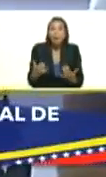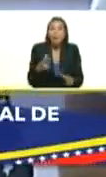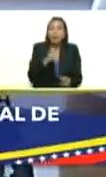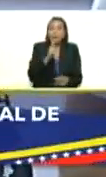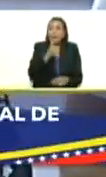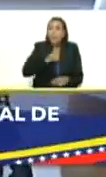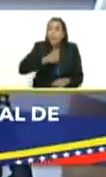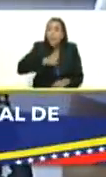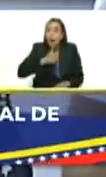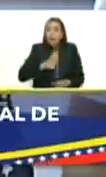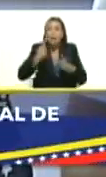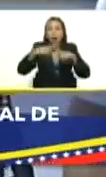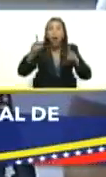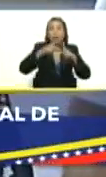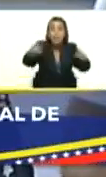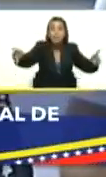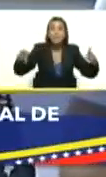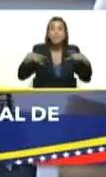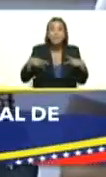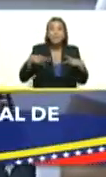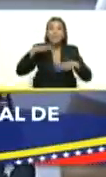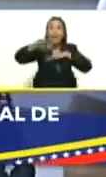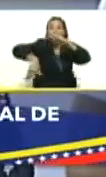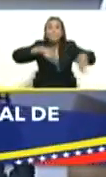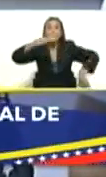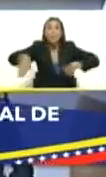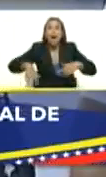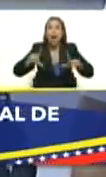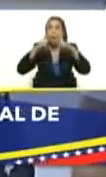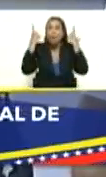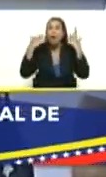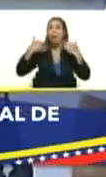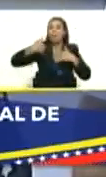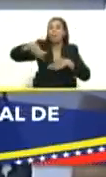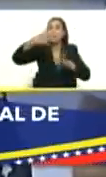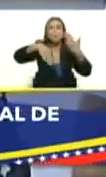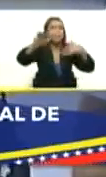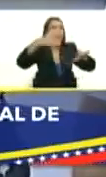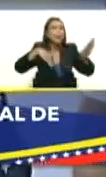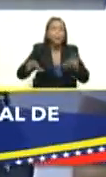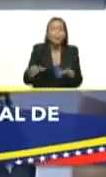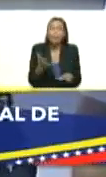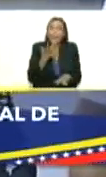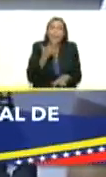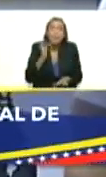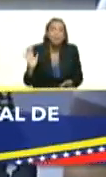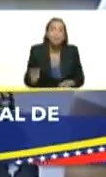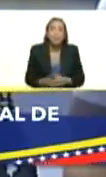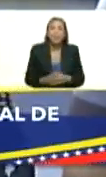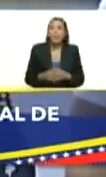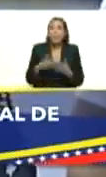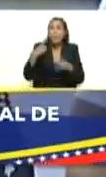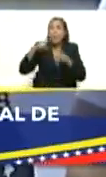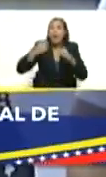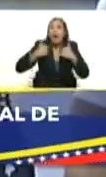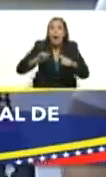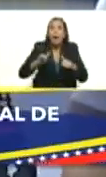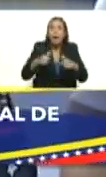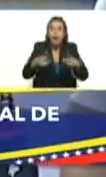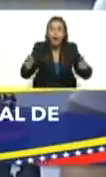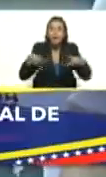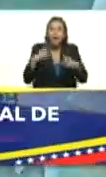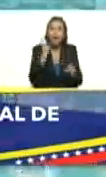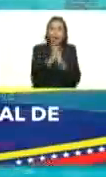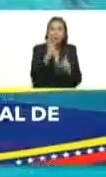activos que ir a otra piscina ir al mar para hacer otro tipo de deporte para mantenernos en condiciones y cuando existe la posibilidad de ir a